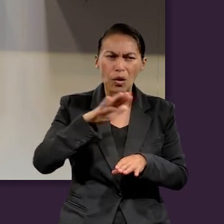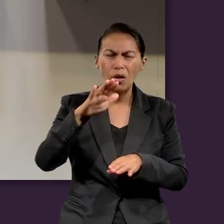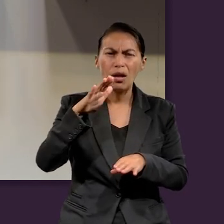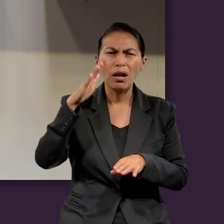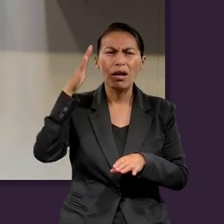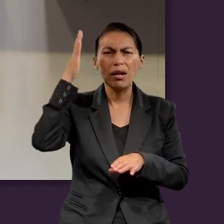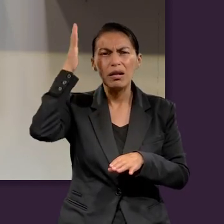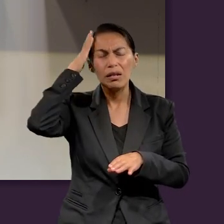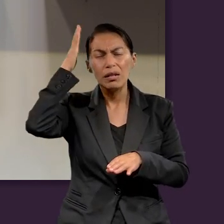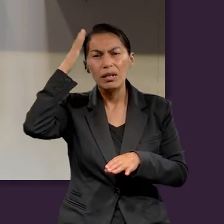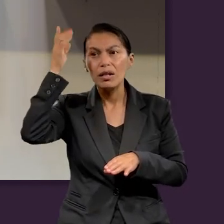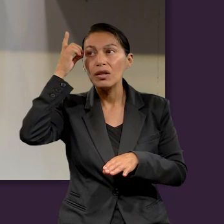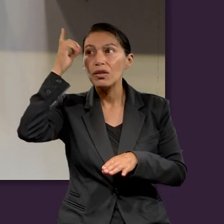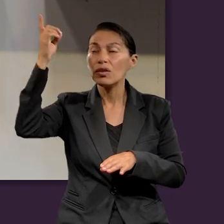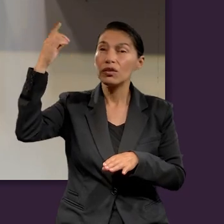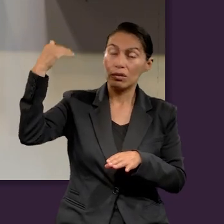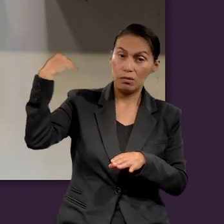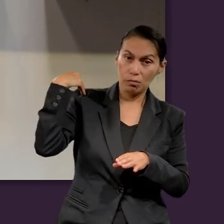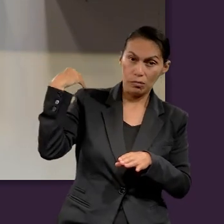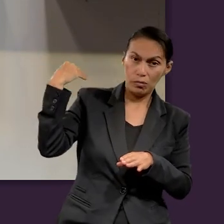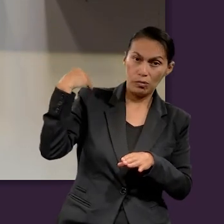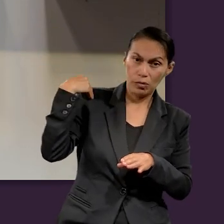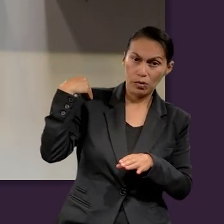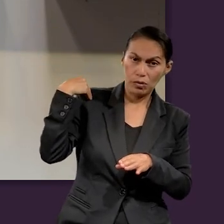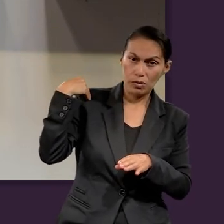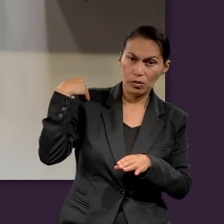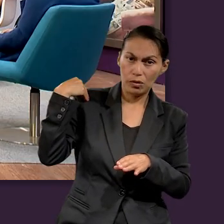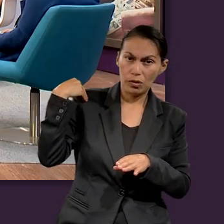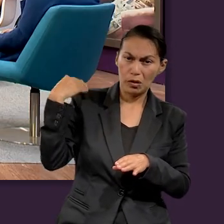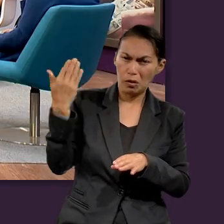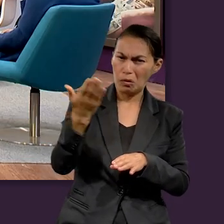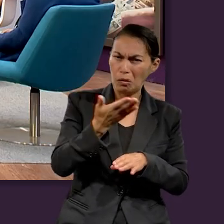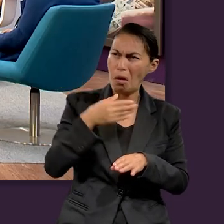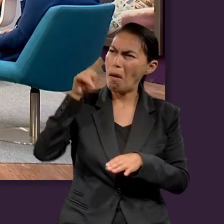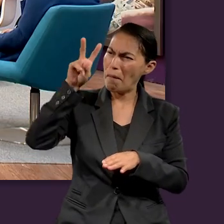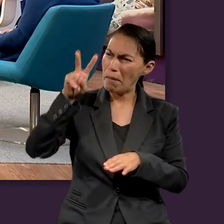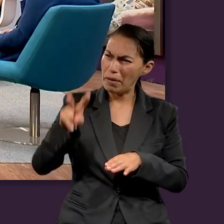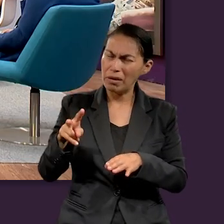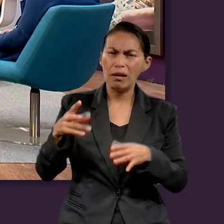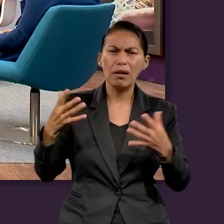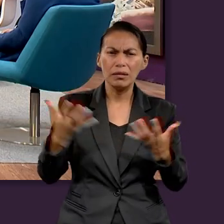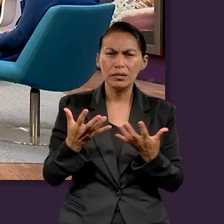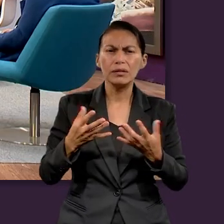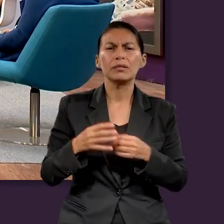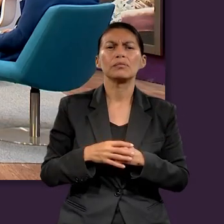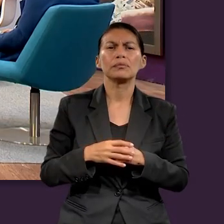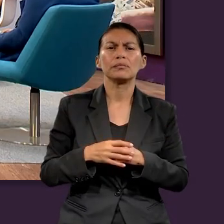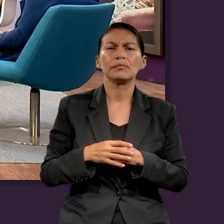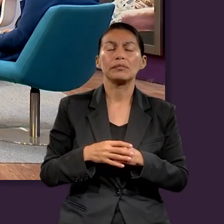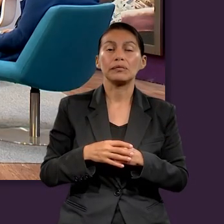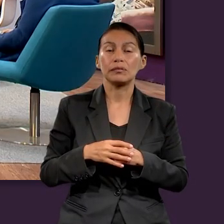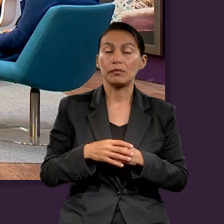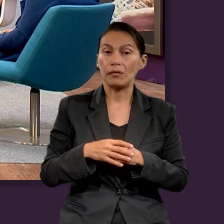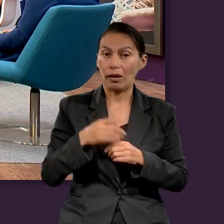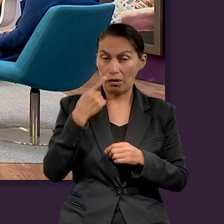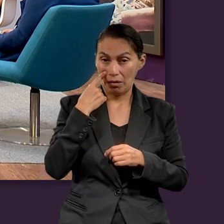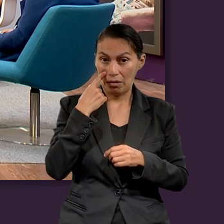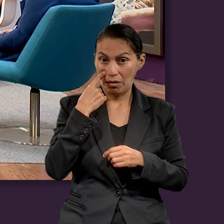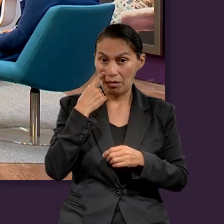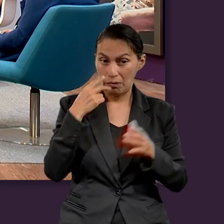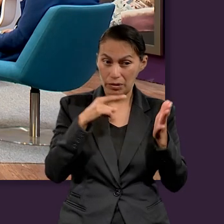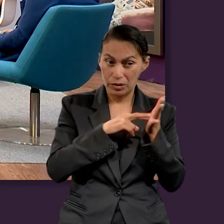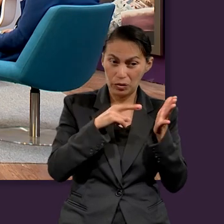cómo es que los líderes, los cuales Dios había llamado para mantener la verdad, porque ese es el